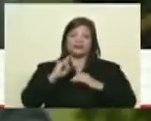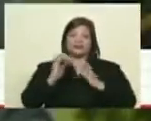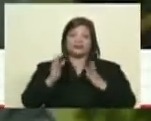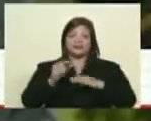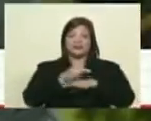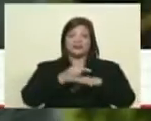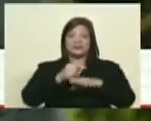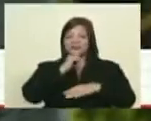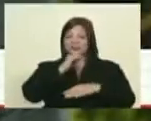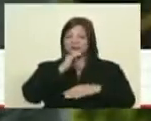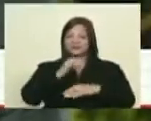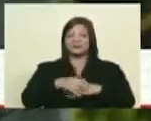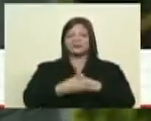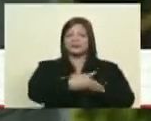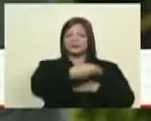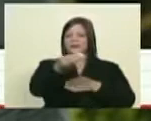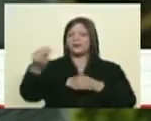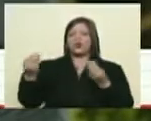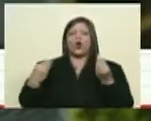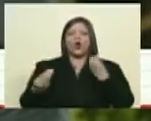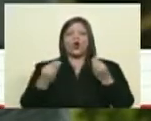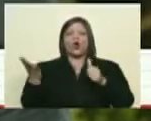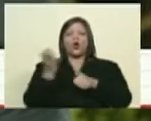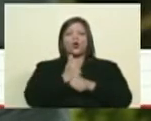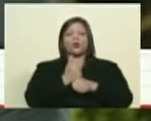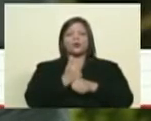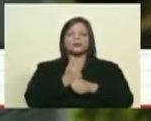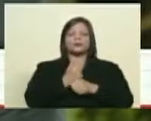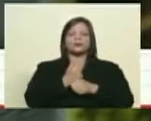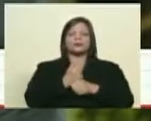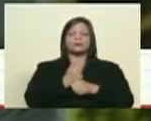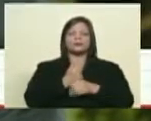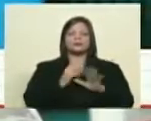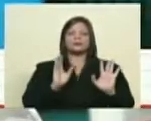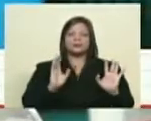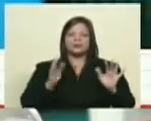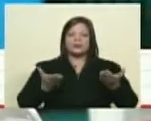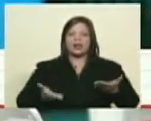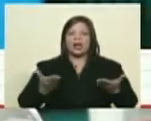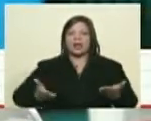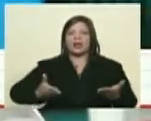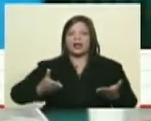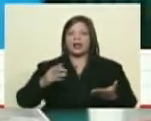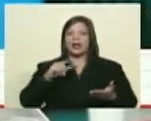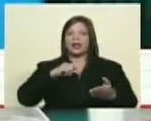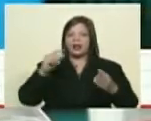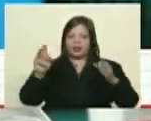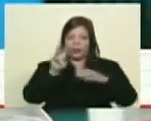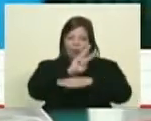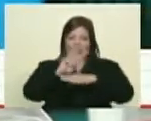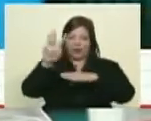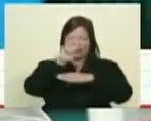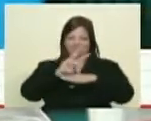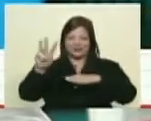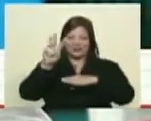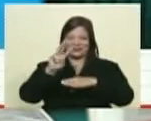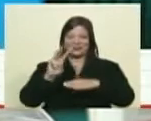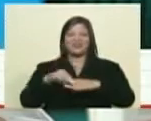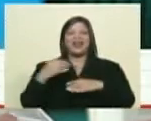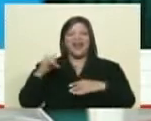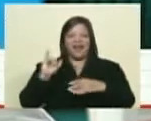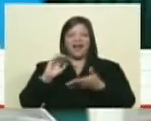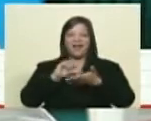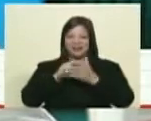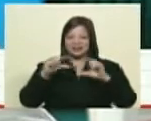informará sobre su distribución cómo hace para descargarlo por internet actualmente el minsi en su página web tiene la versión digital que